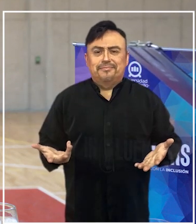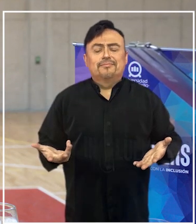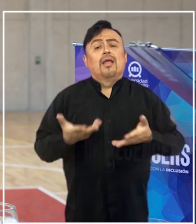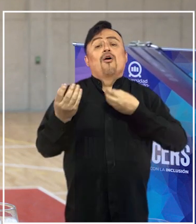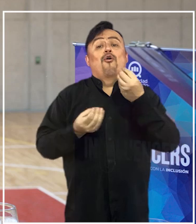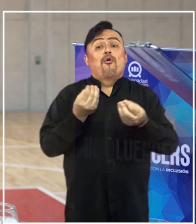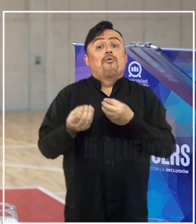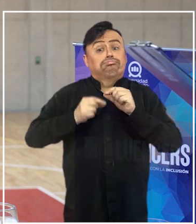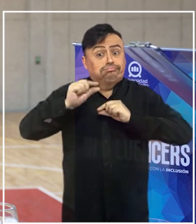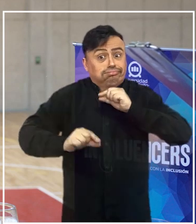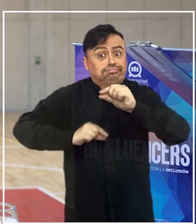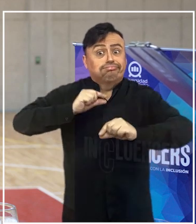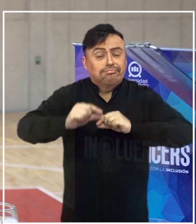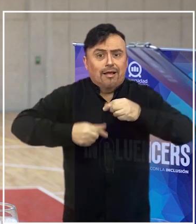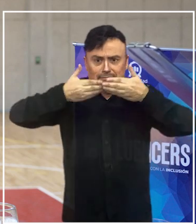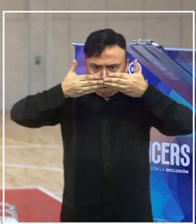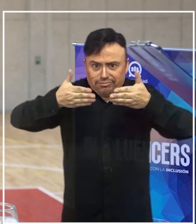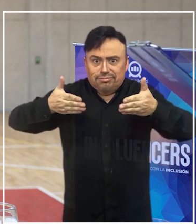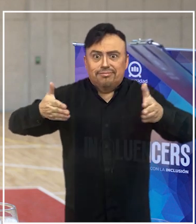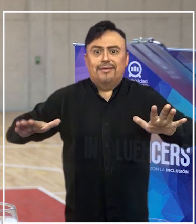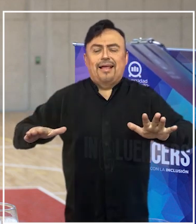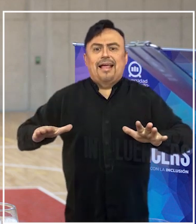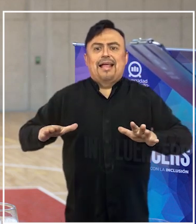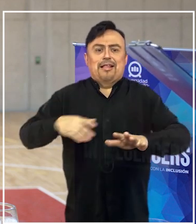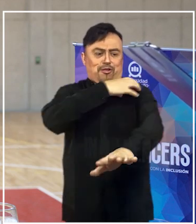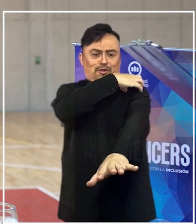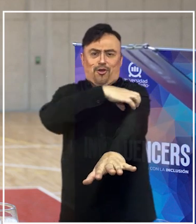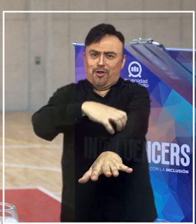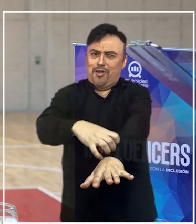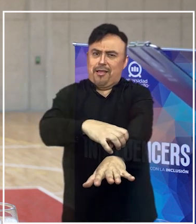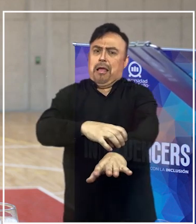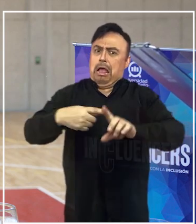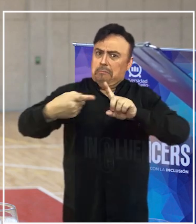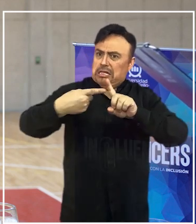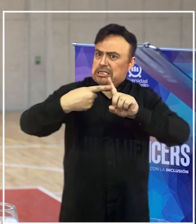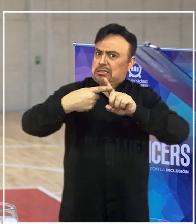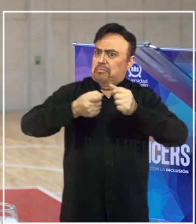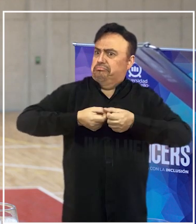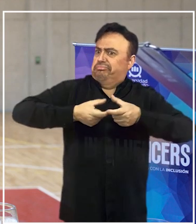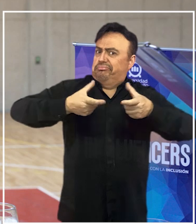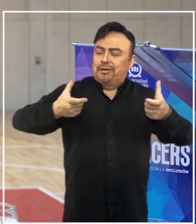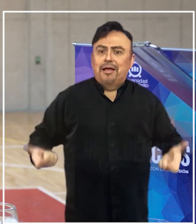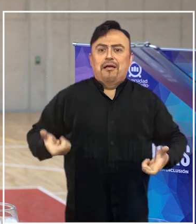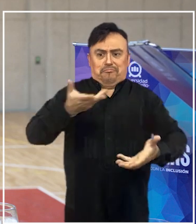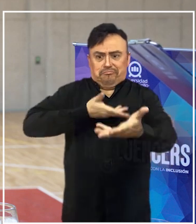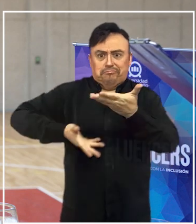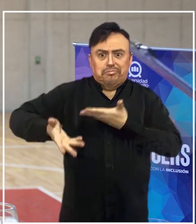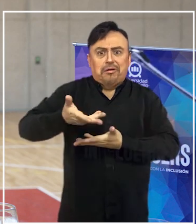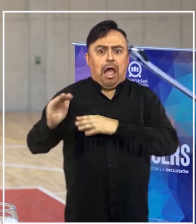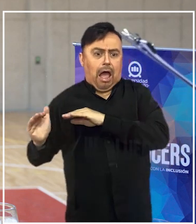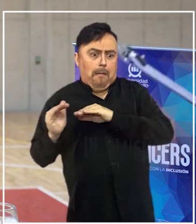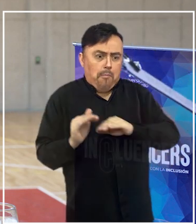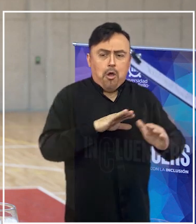como que se ha ido amplificando esa presencia, se ha ido también complementando con el